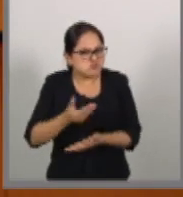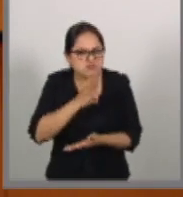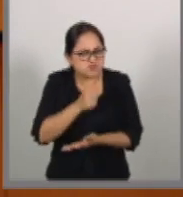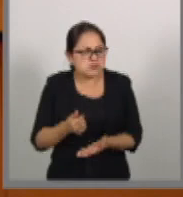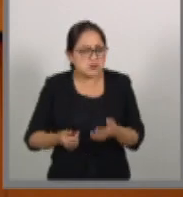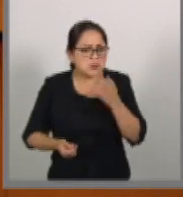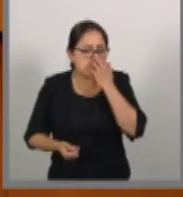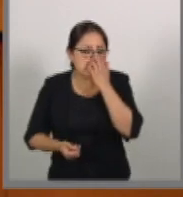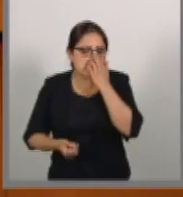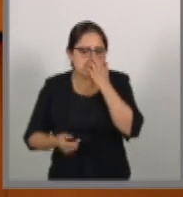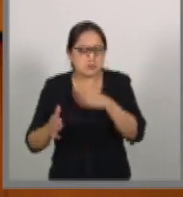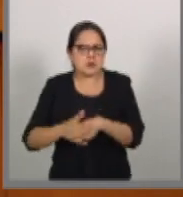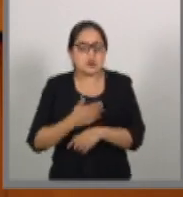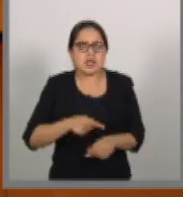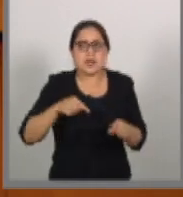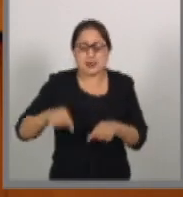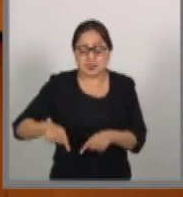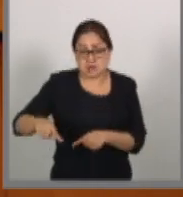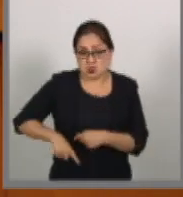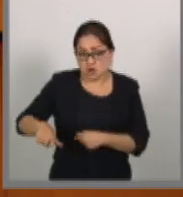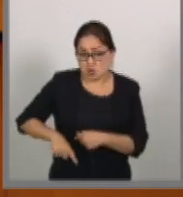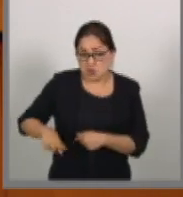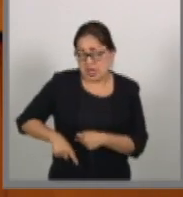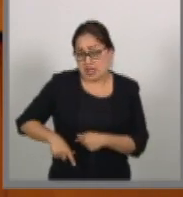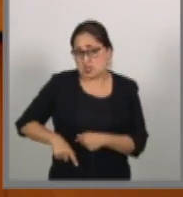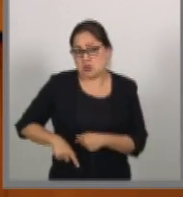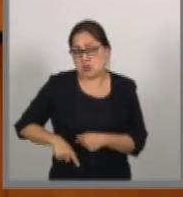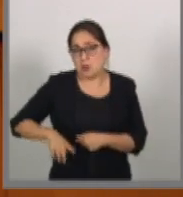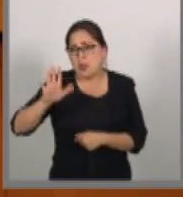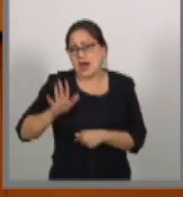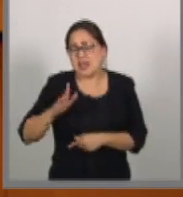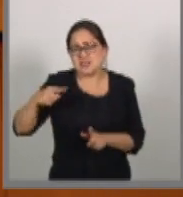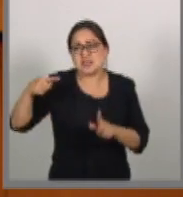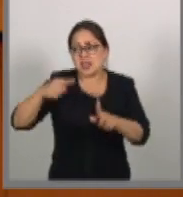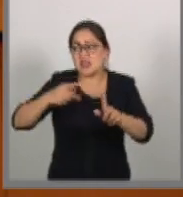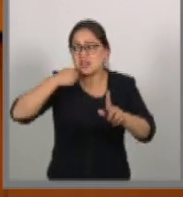¿Por qué este gobierno sigue con esta política entreguista?